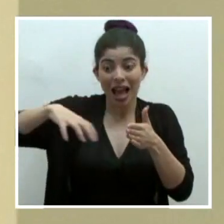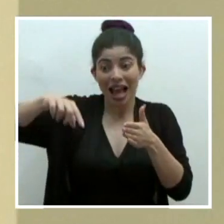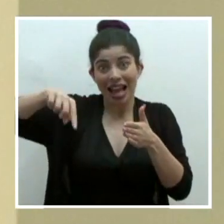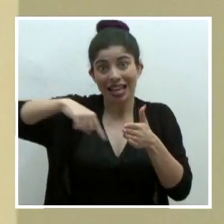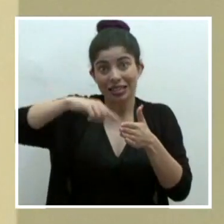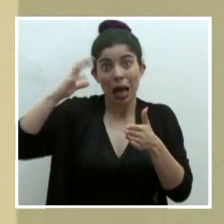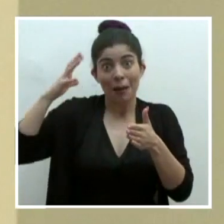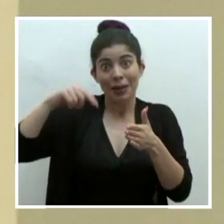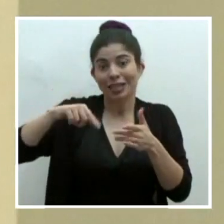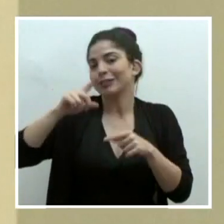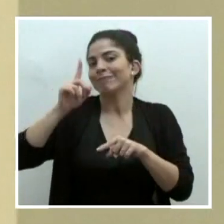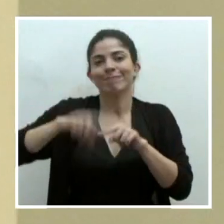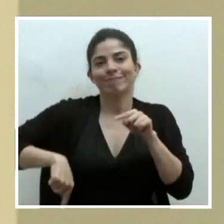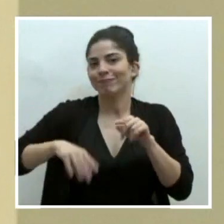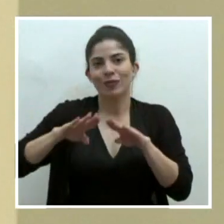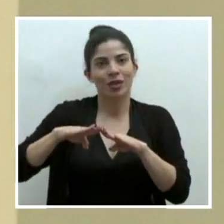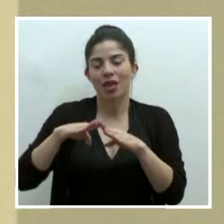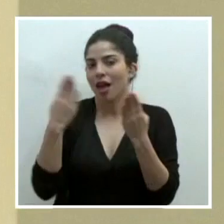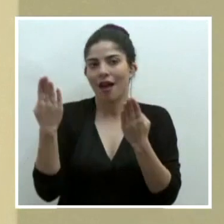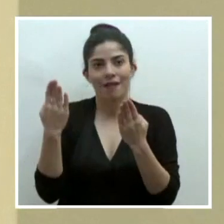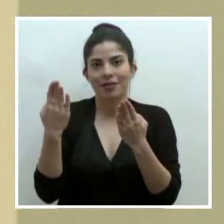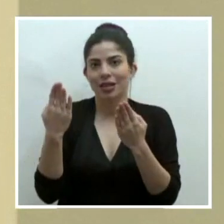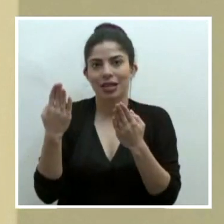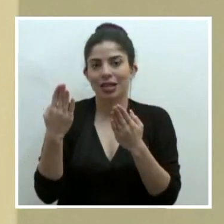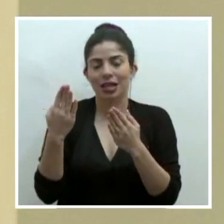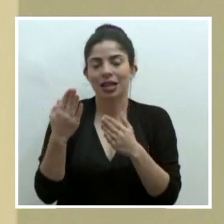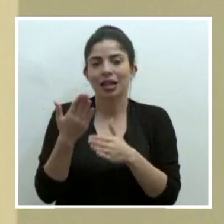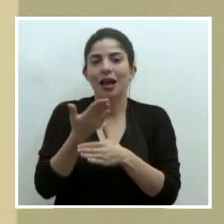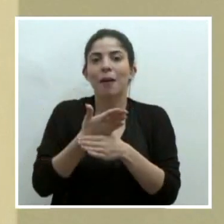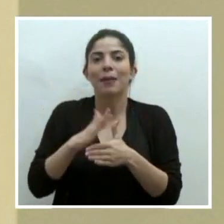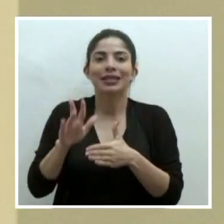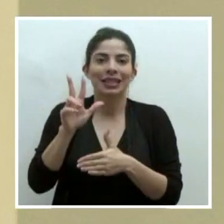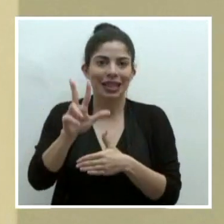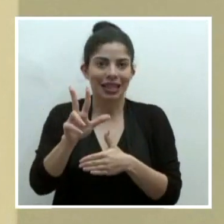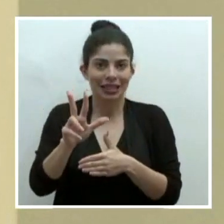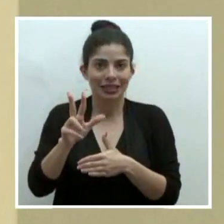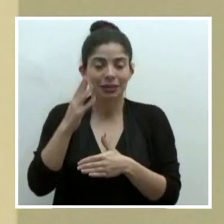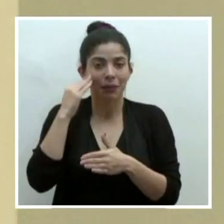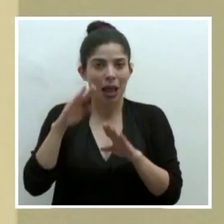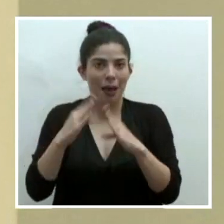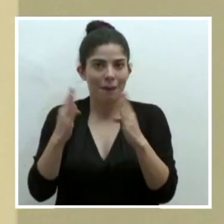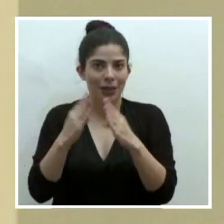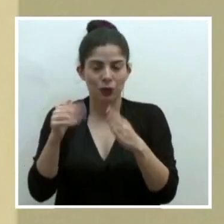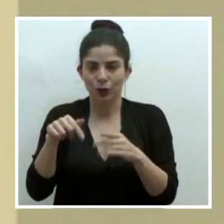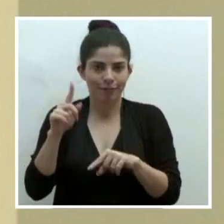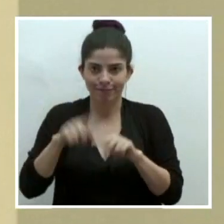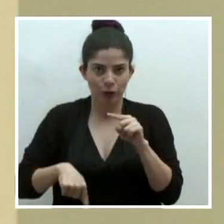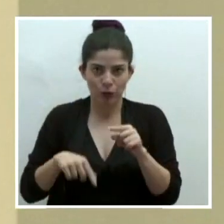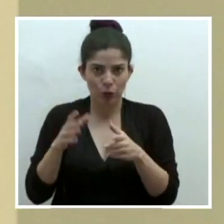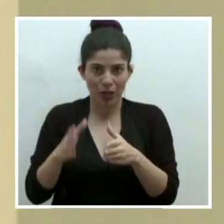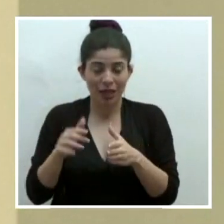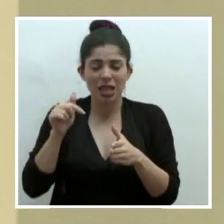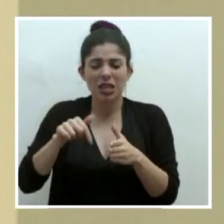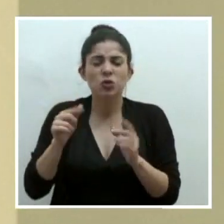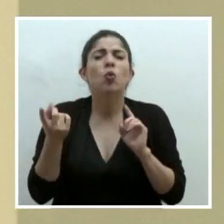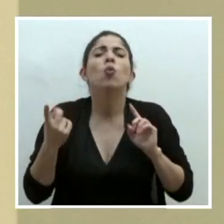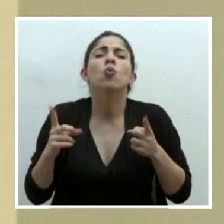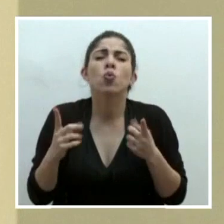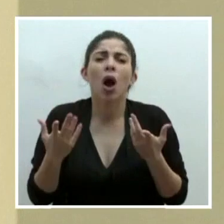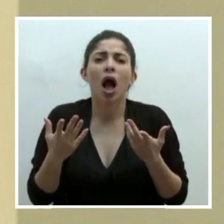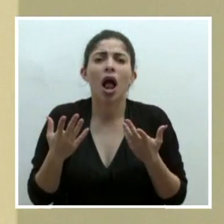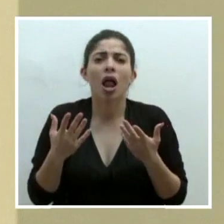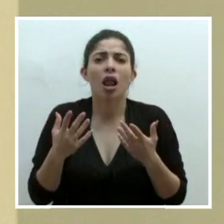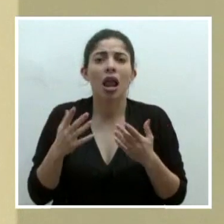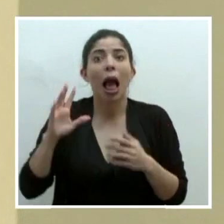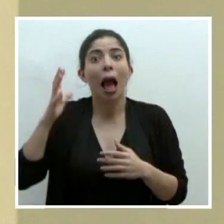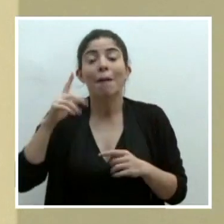se podrá avanzar en la alerta, no se podrá avanzar en la fase de apertura 3. Estos distritos en los cuales